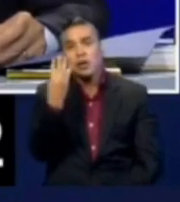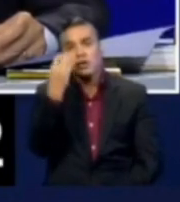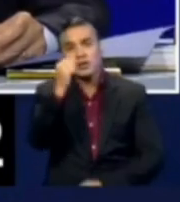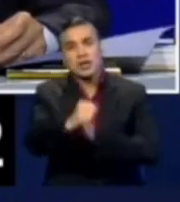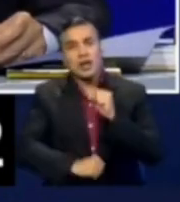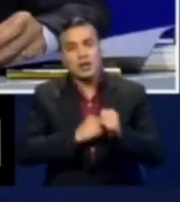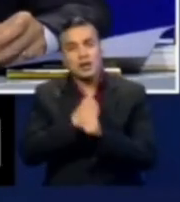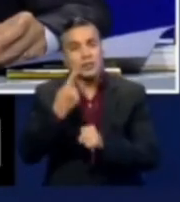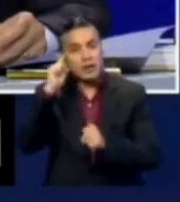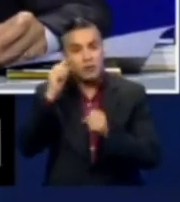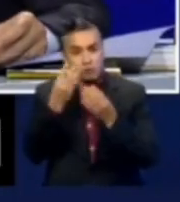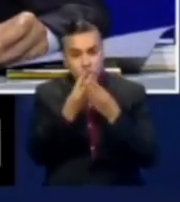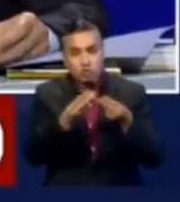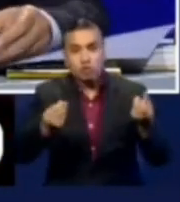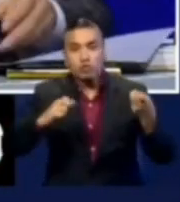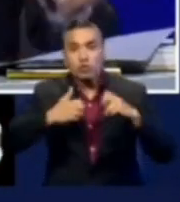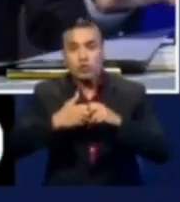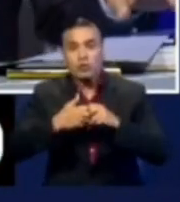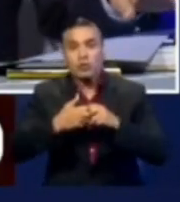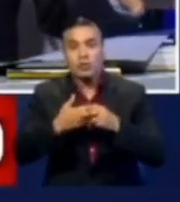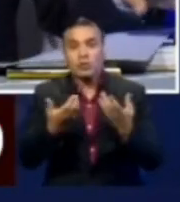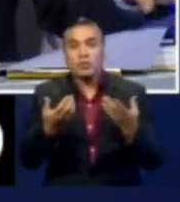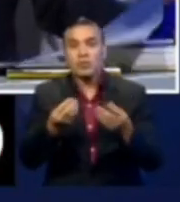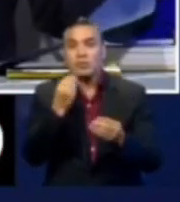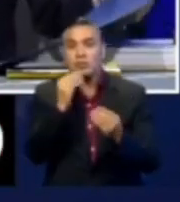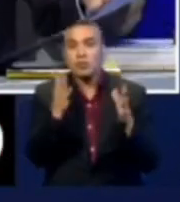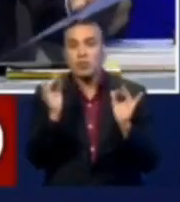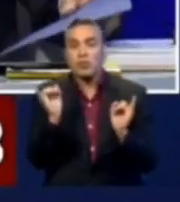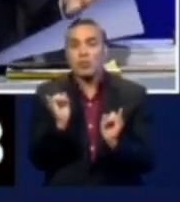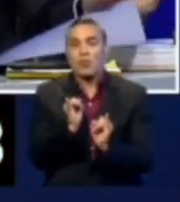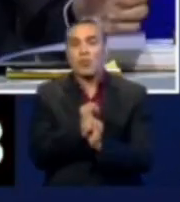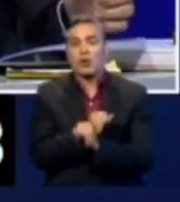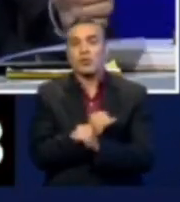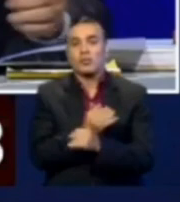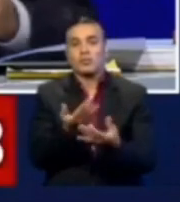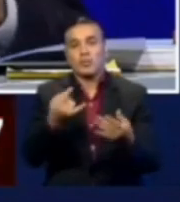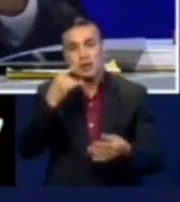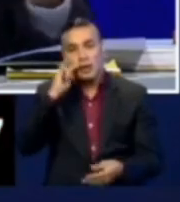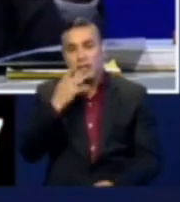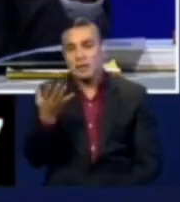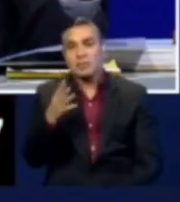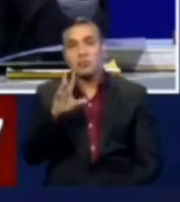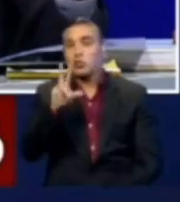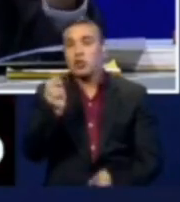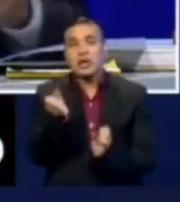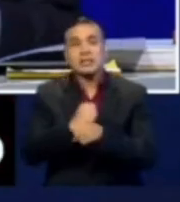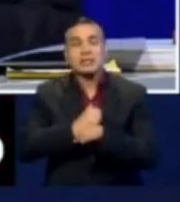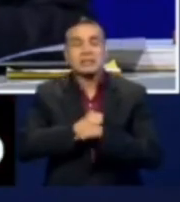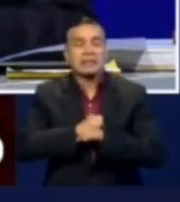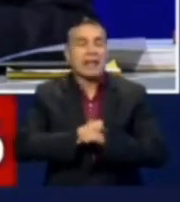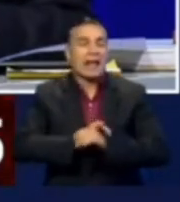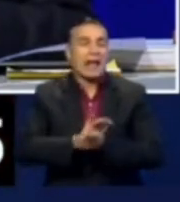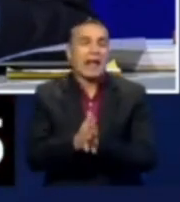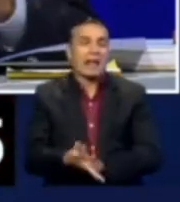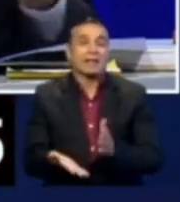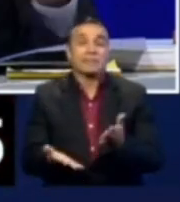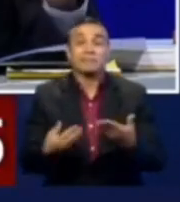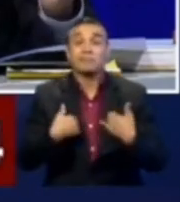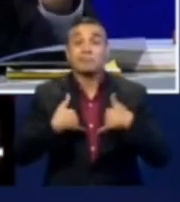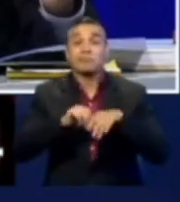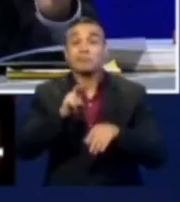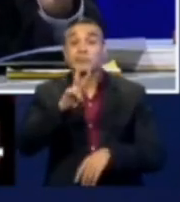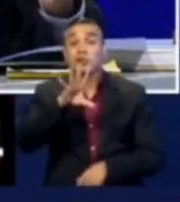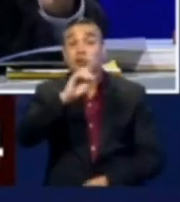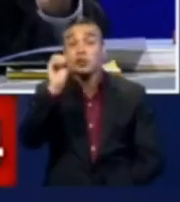años para resolver el problema de la desnutrición crónica infantil. No han hecho nada. Los indicadores siguen en el